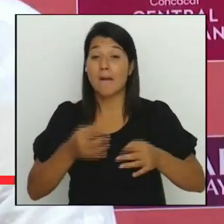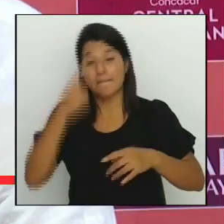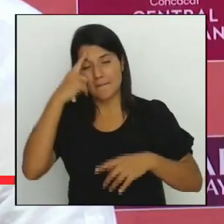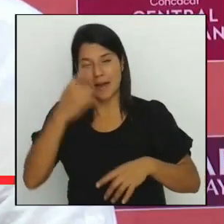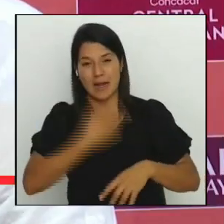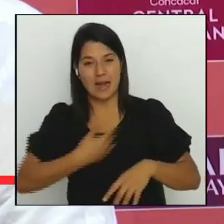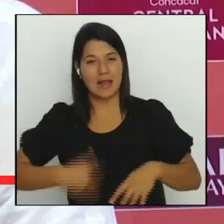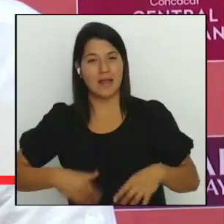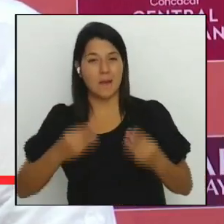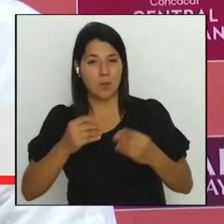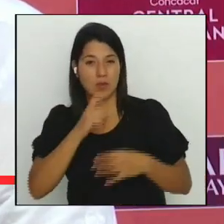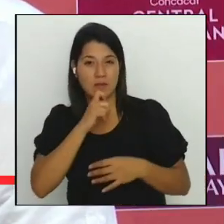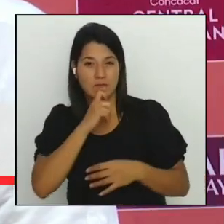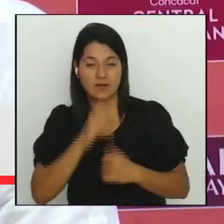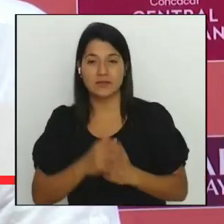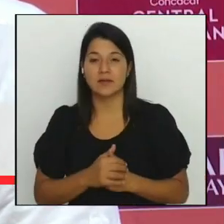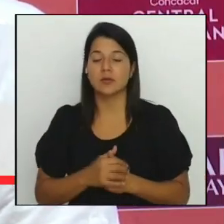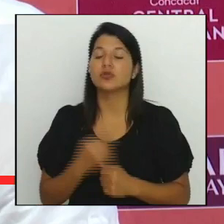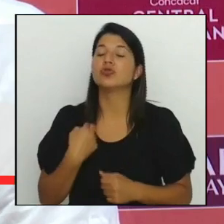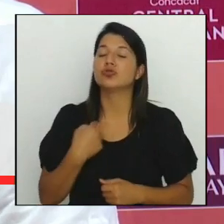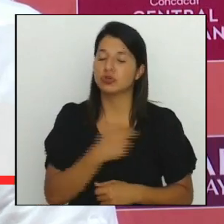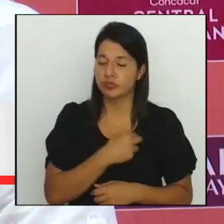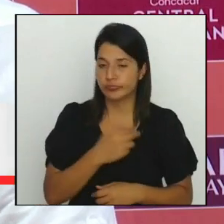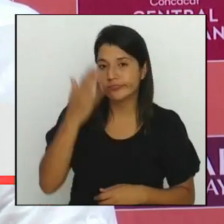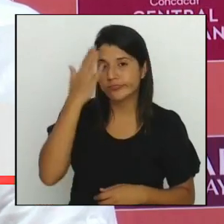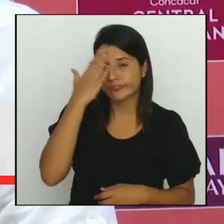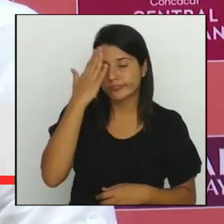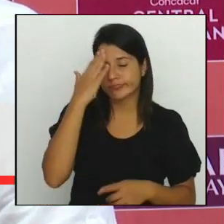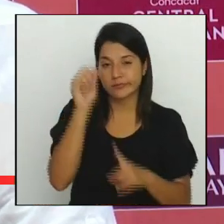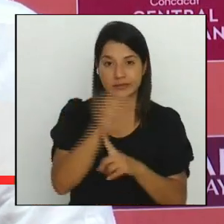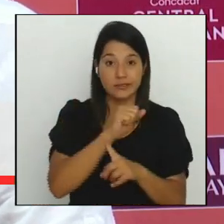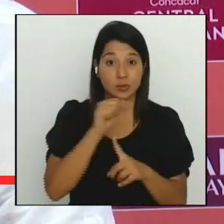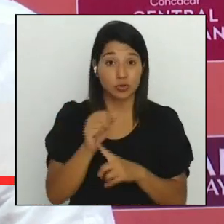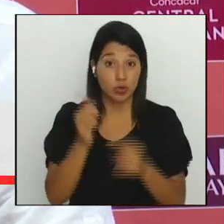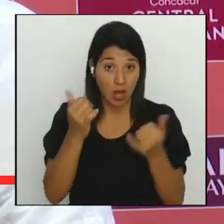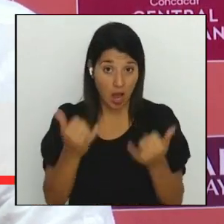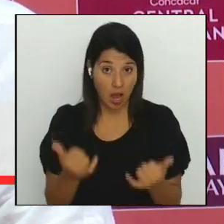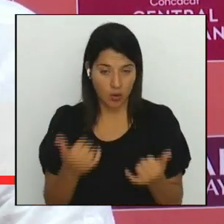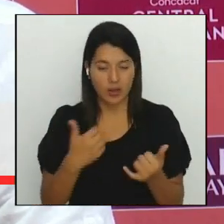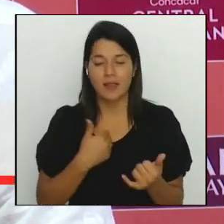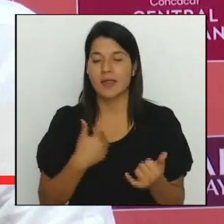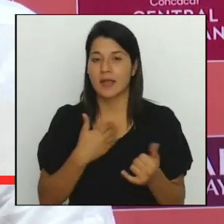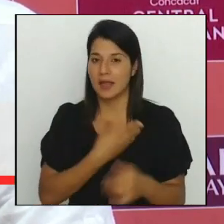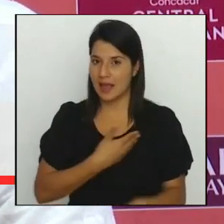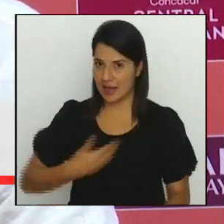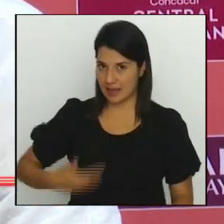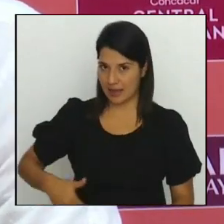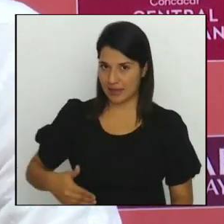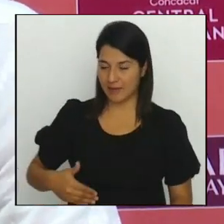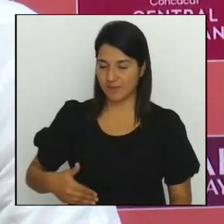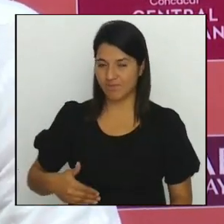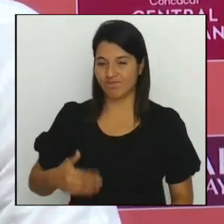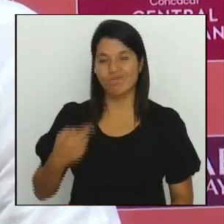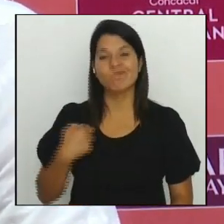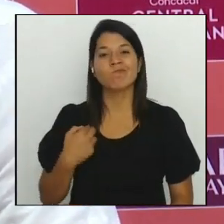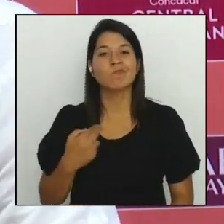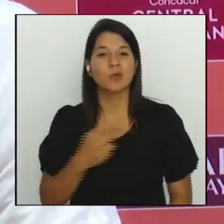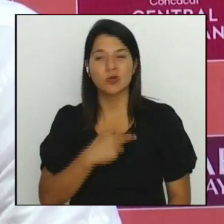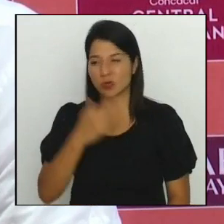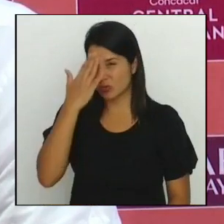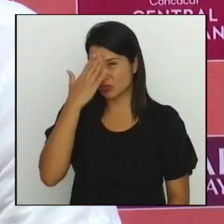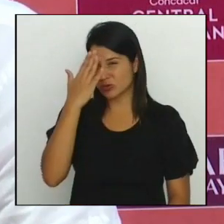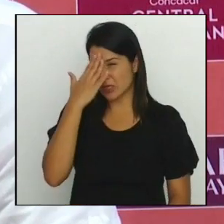estamos conscientes de la situación actual del club de que vienen días muy lindos